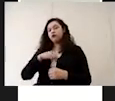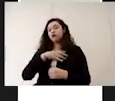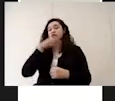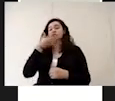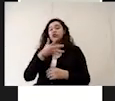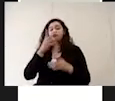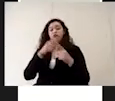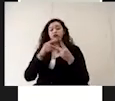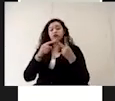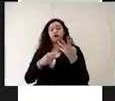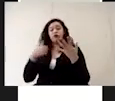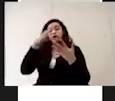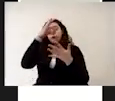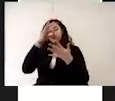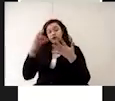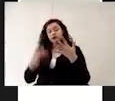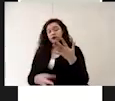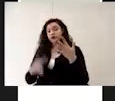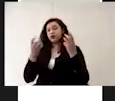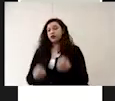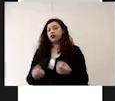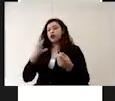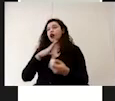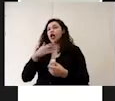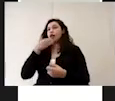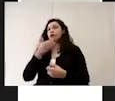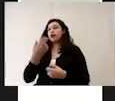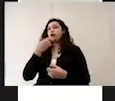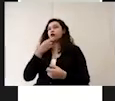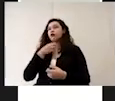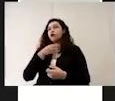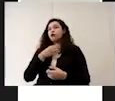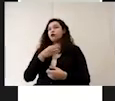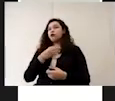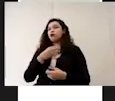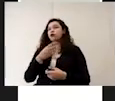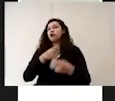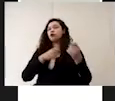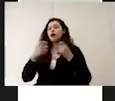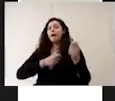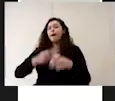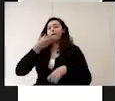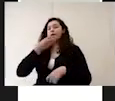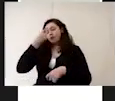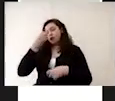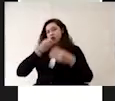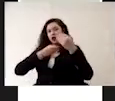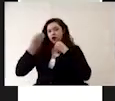aseguramos que tenemos un correcto uso o un correcto manejo de los alimentos.